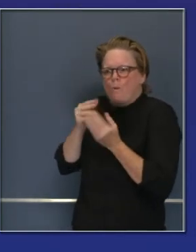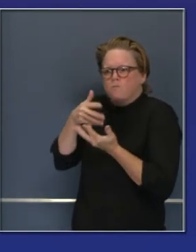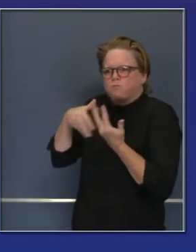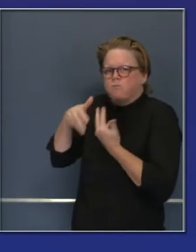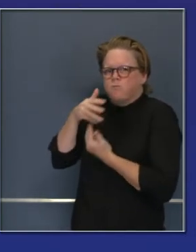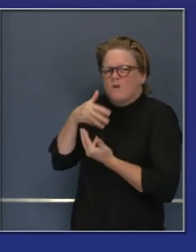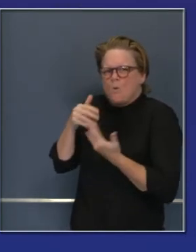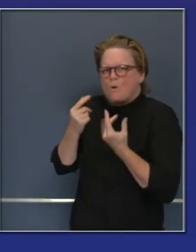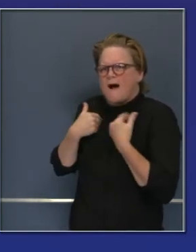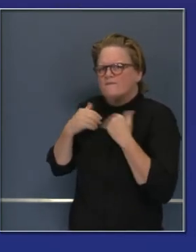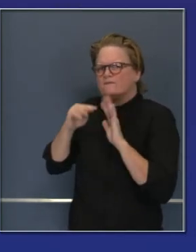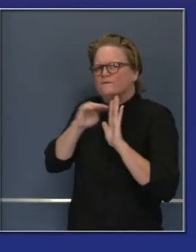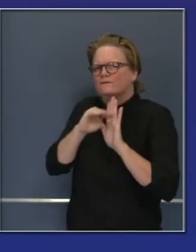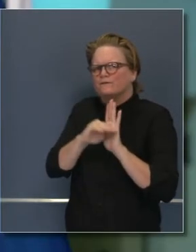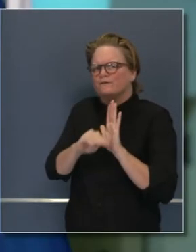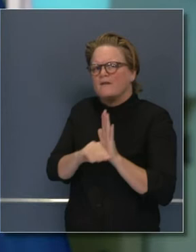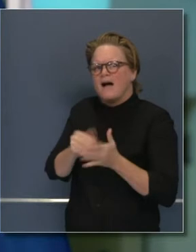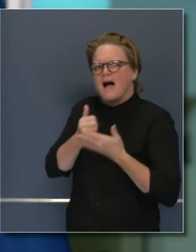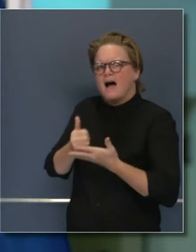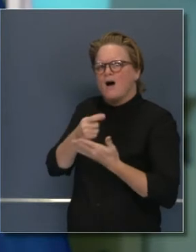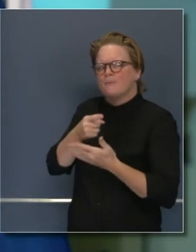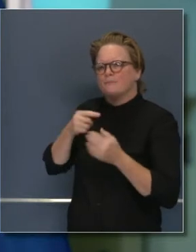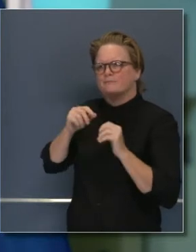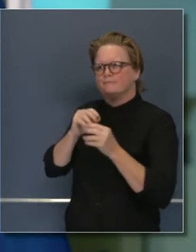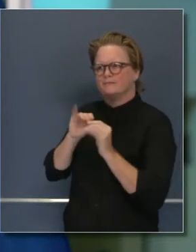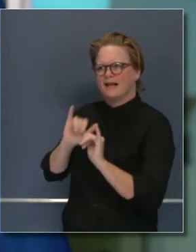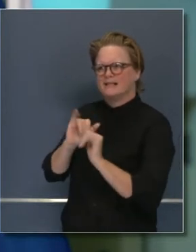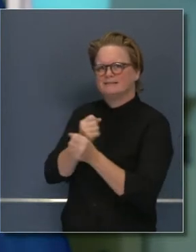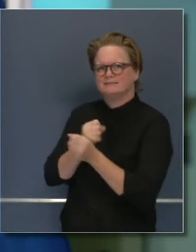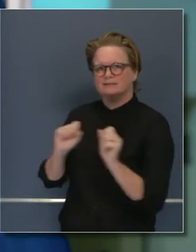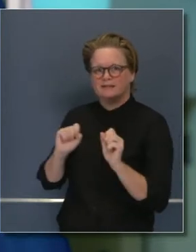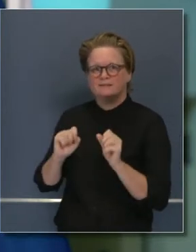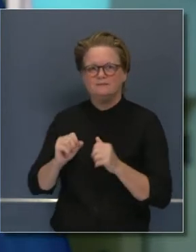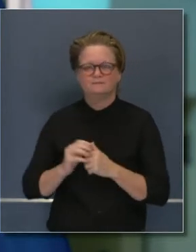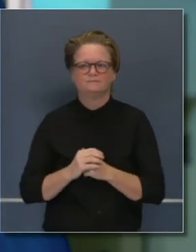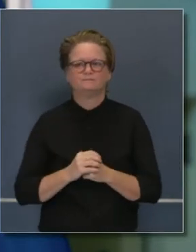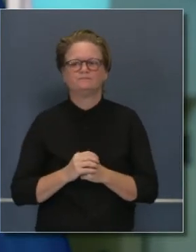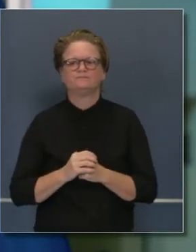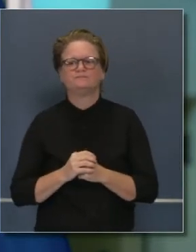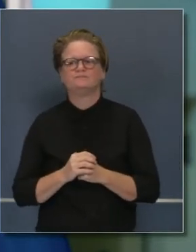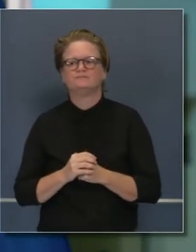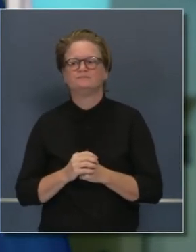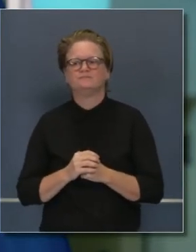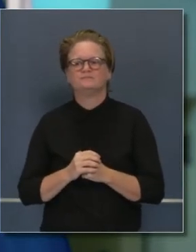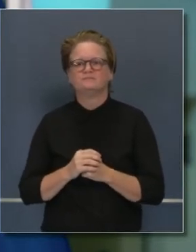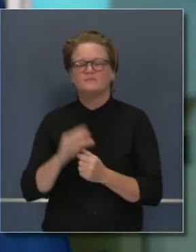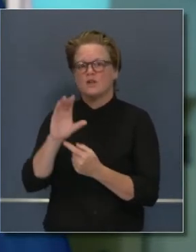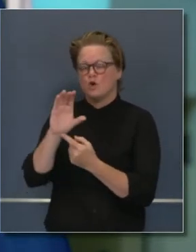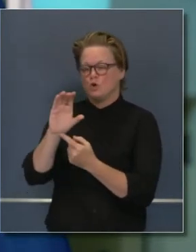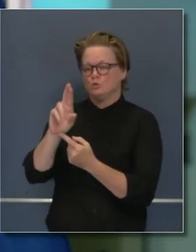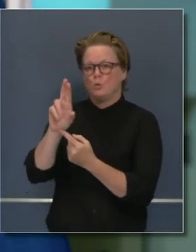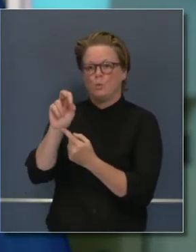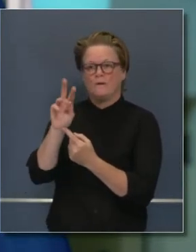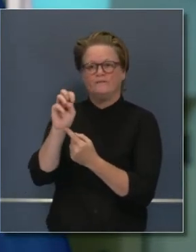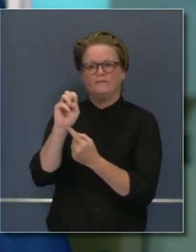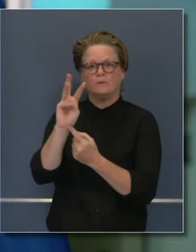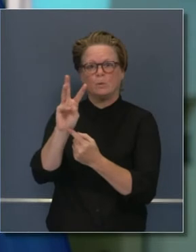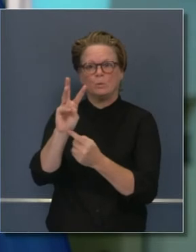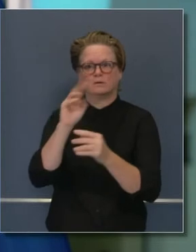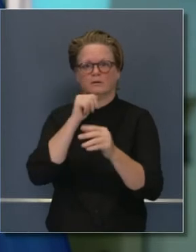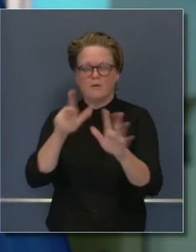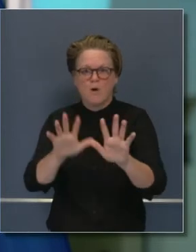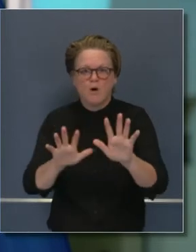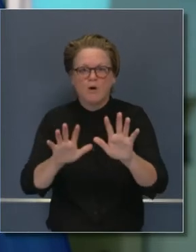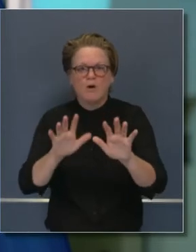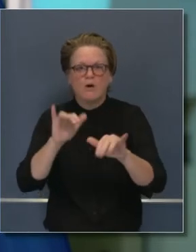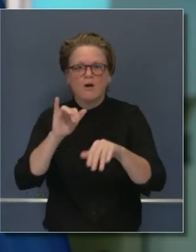también estamos considerando revelación total para darles un vistazo general de la noción de un toque de queda. Antes